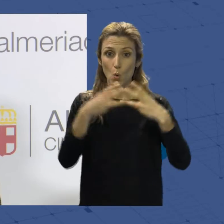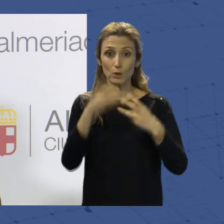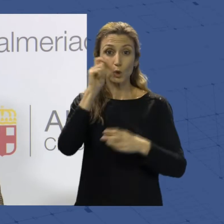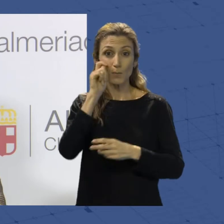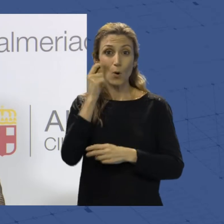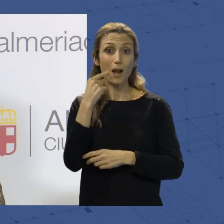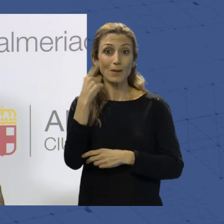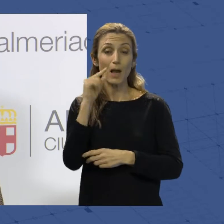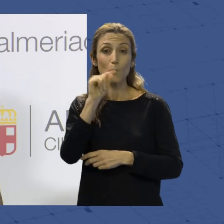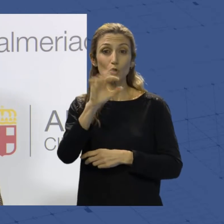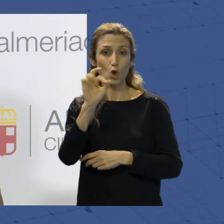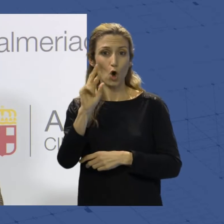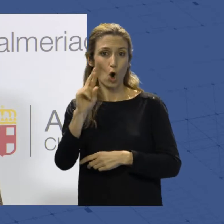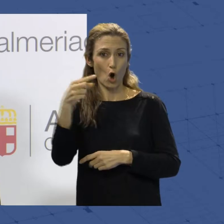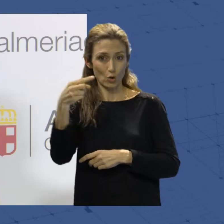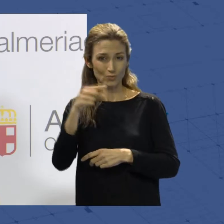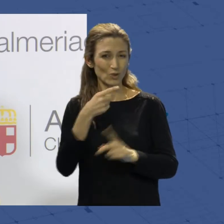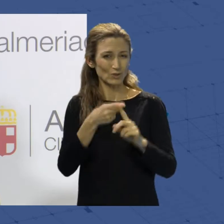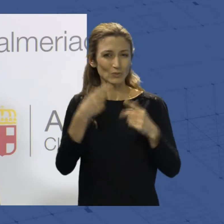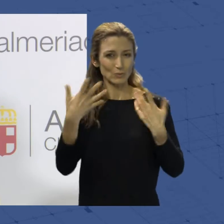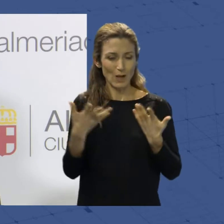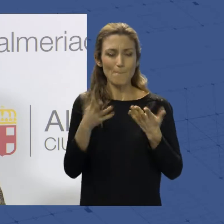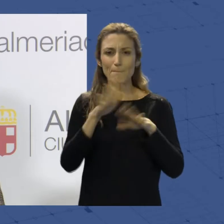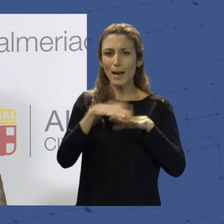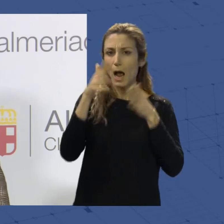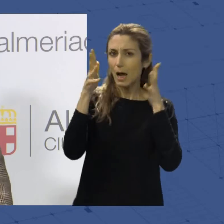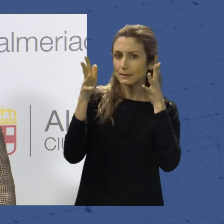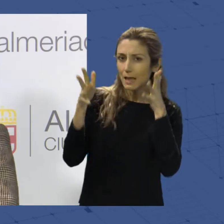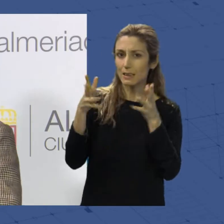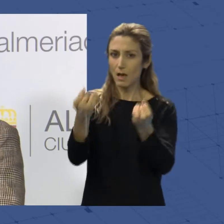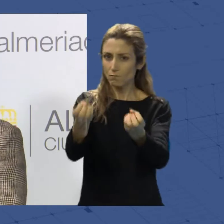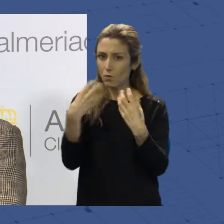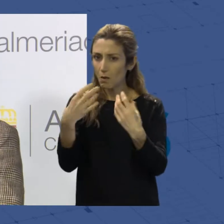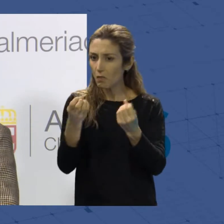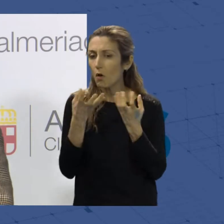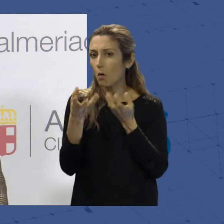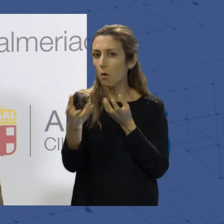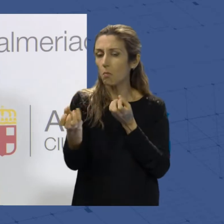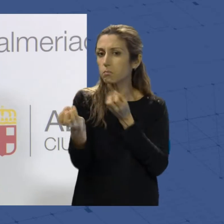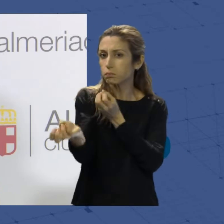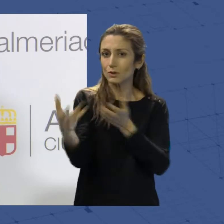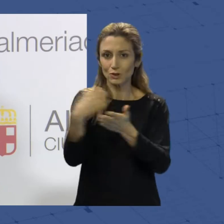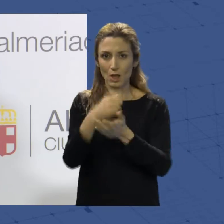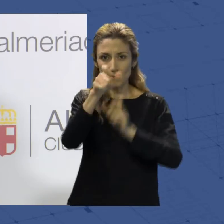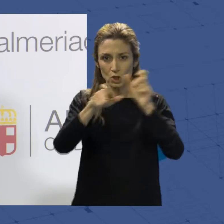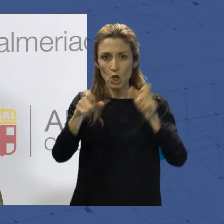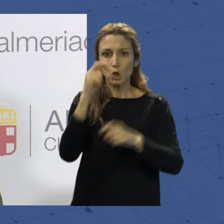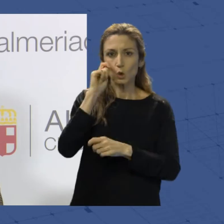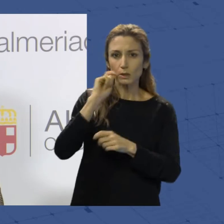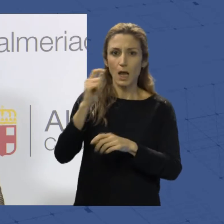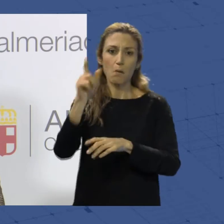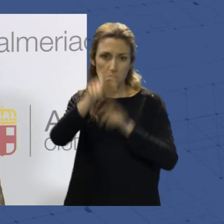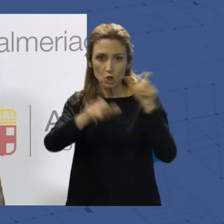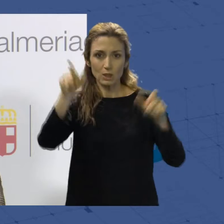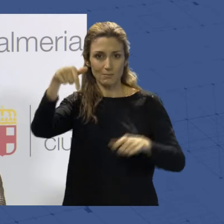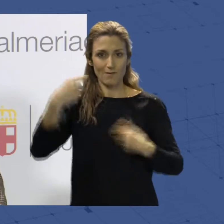.org, para ofrecer asistencia e información a los turistas y a los almerienses también, que quieran conocer un poco